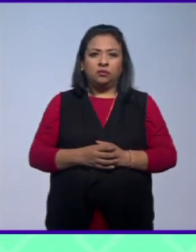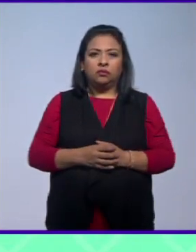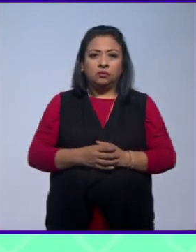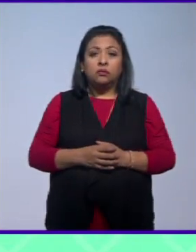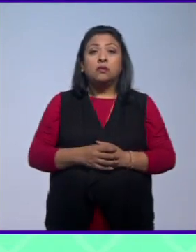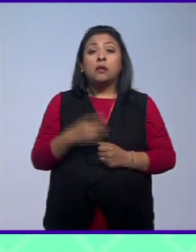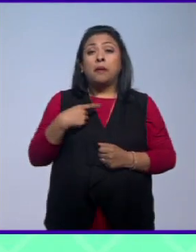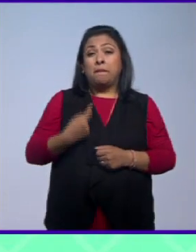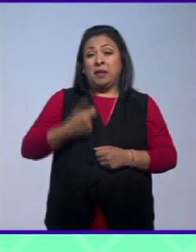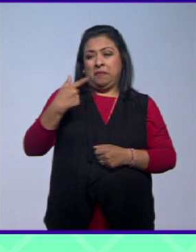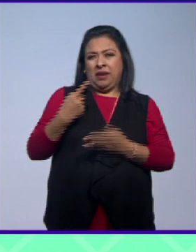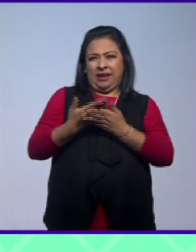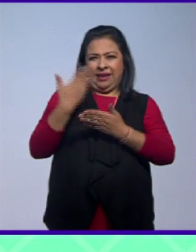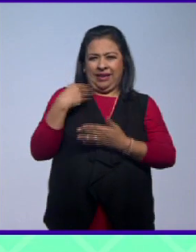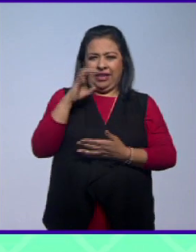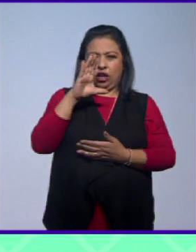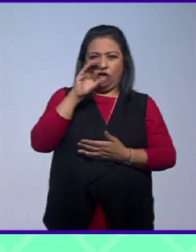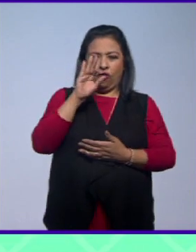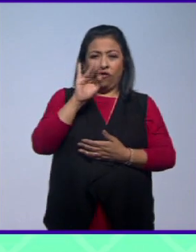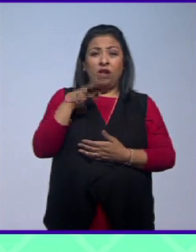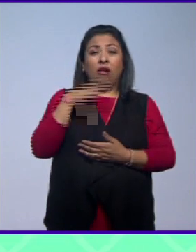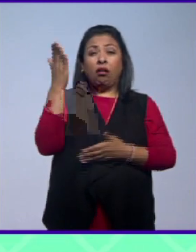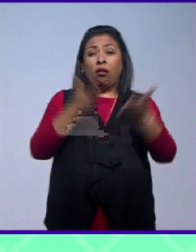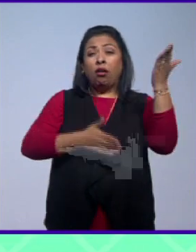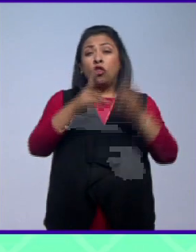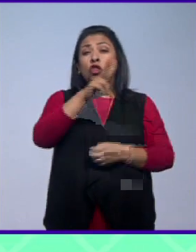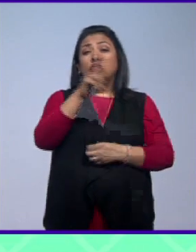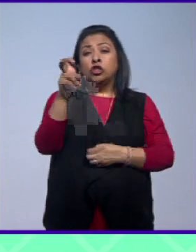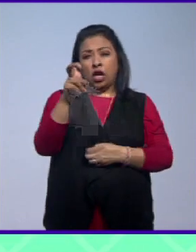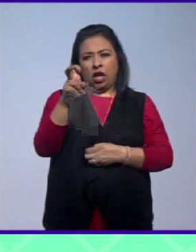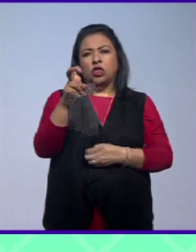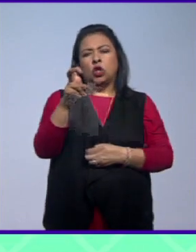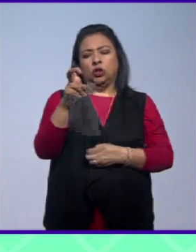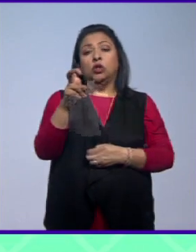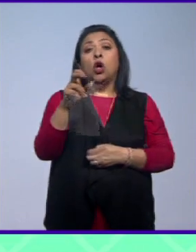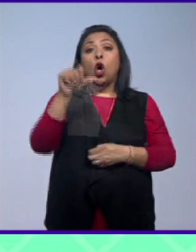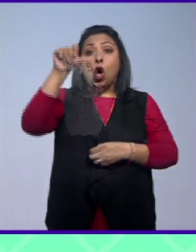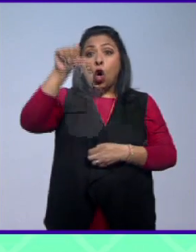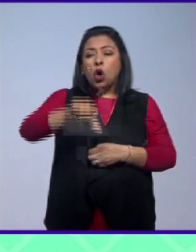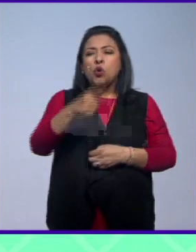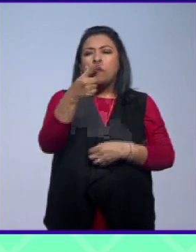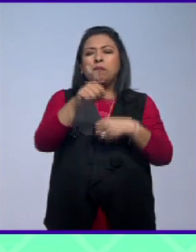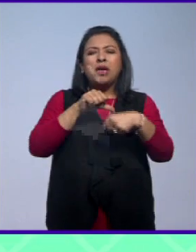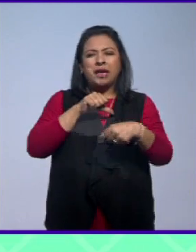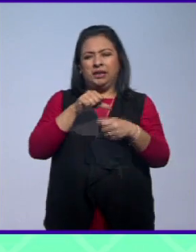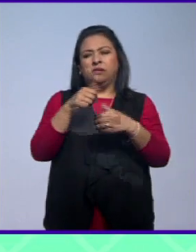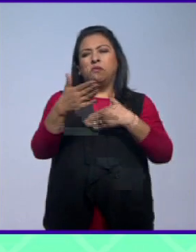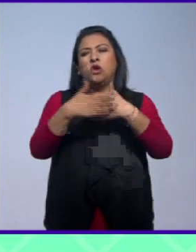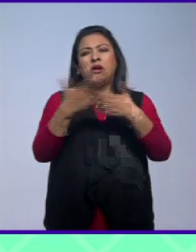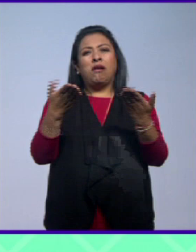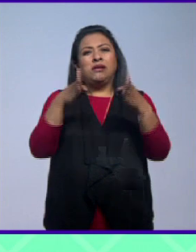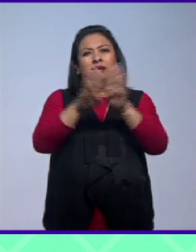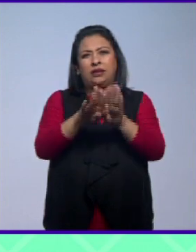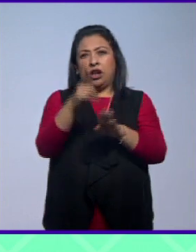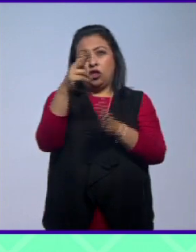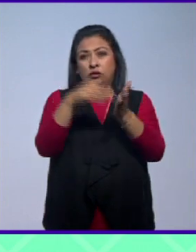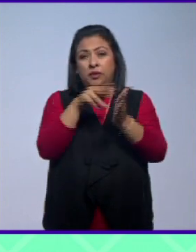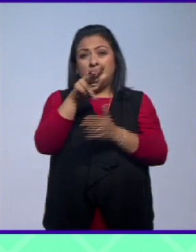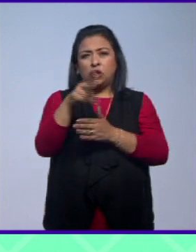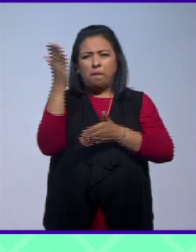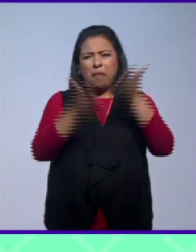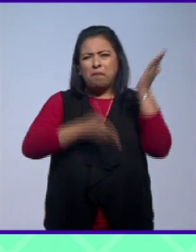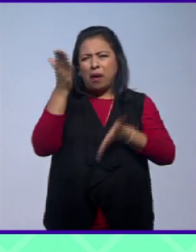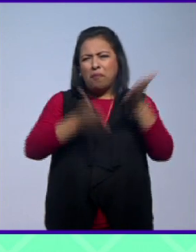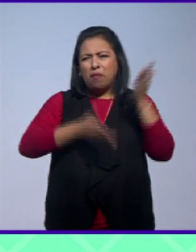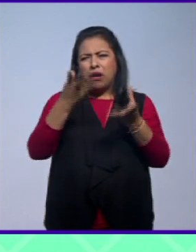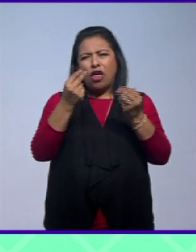En su primera edición Ecofilm recibió más de 200 trabajos. Hoy, a un mes de que cierre la convocatoria 2018, les han llegado más de